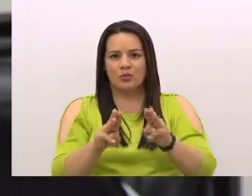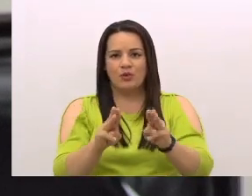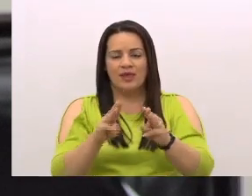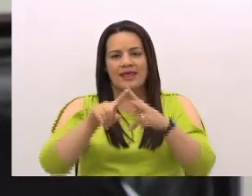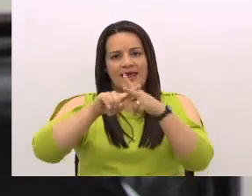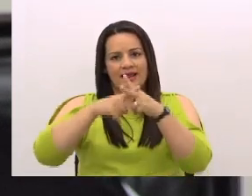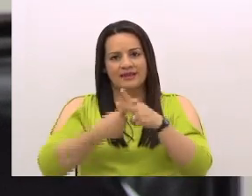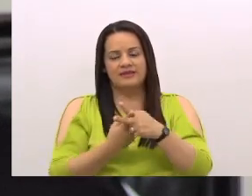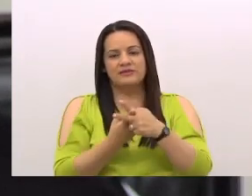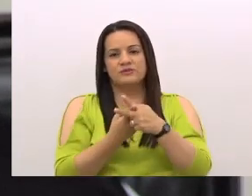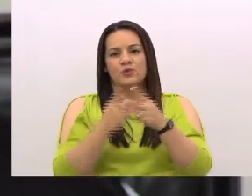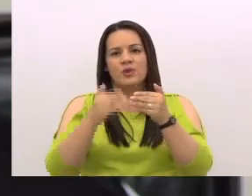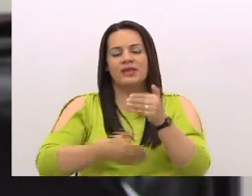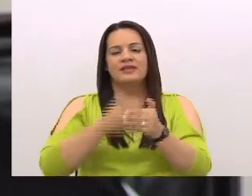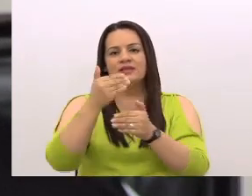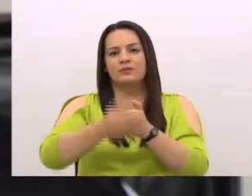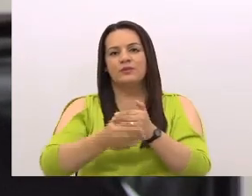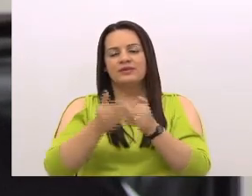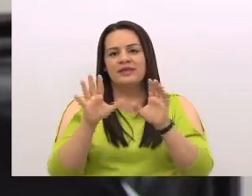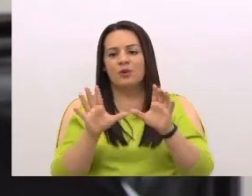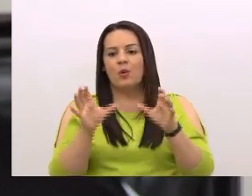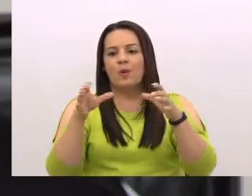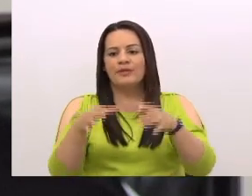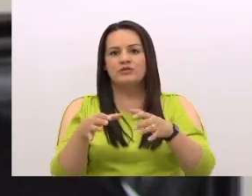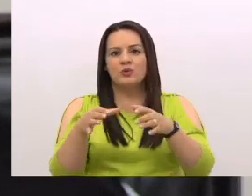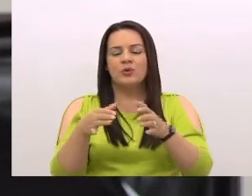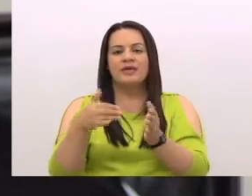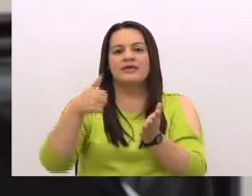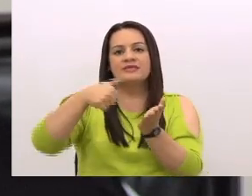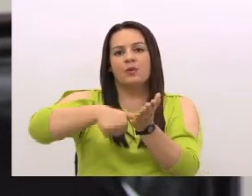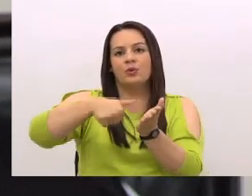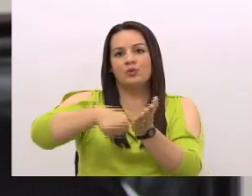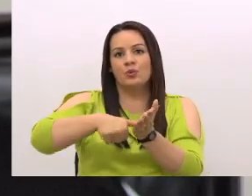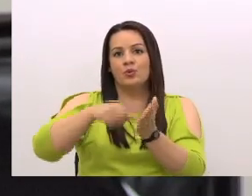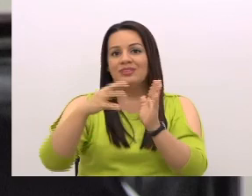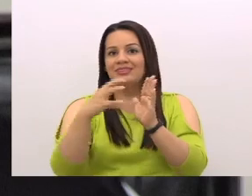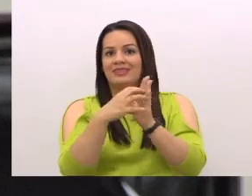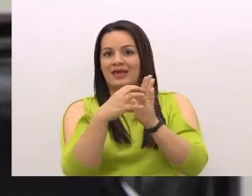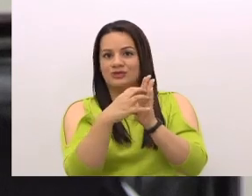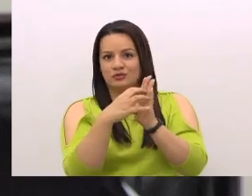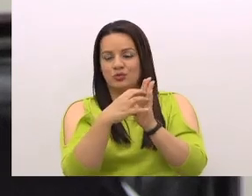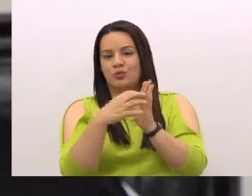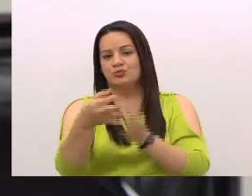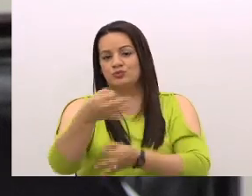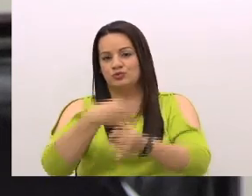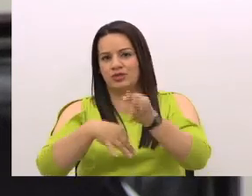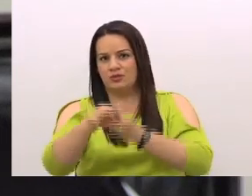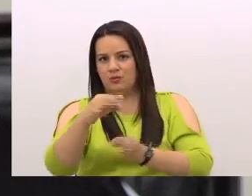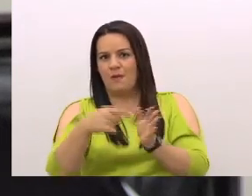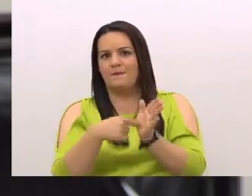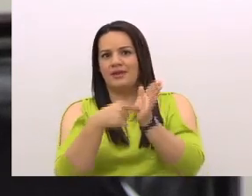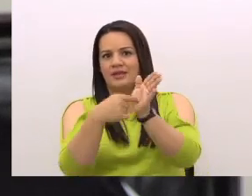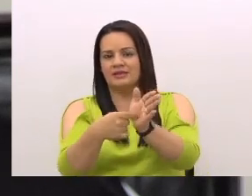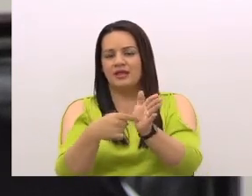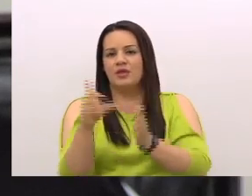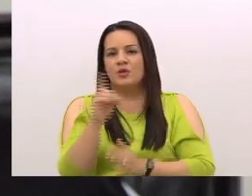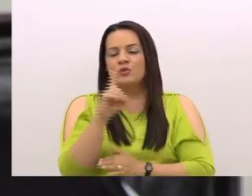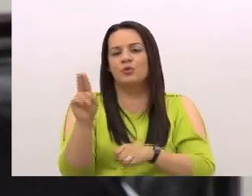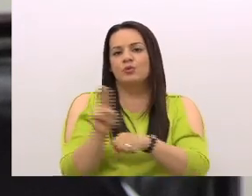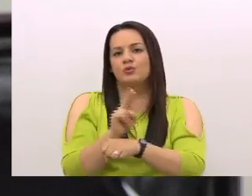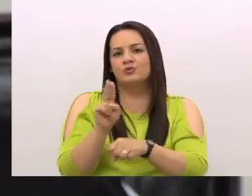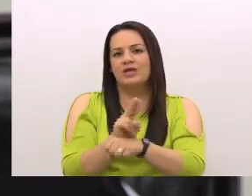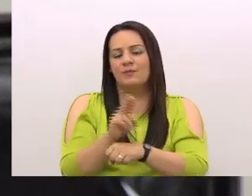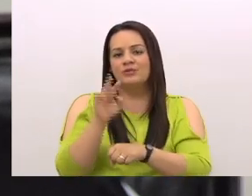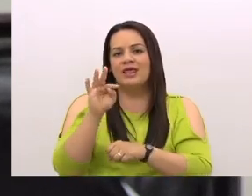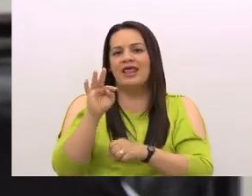inicio, después en comisión se votó un texto sustitutivo que también presentamos, donde usábamos la tasa